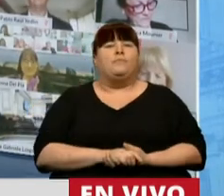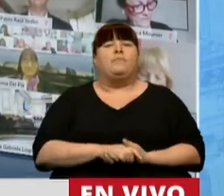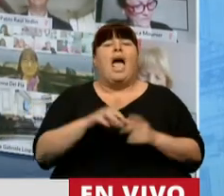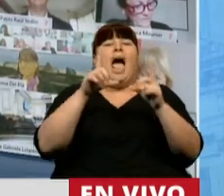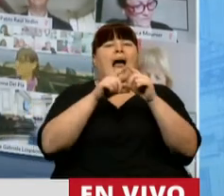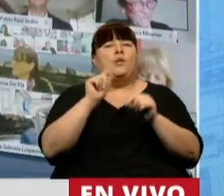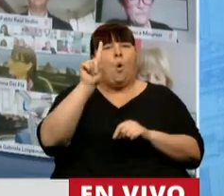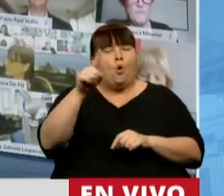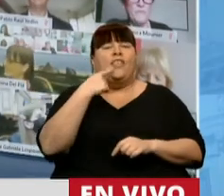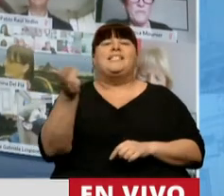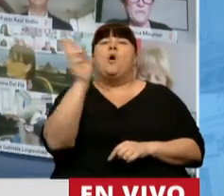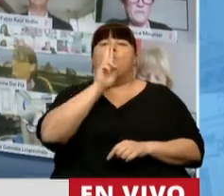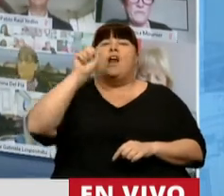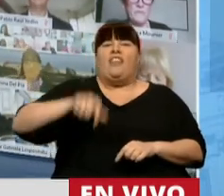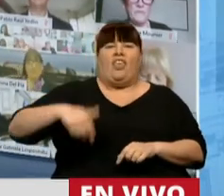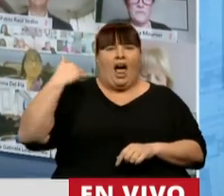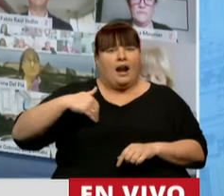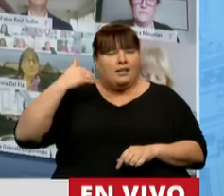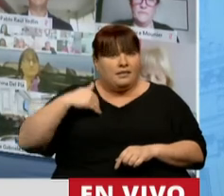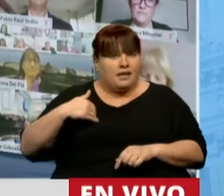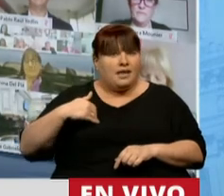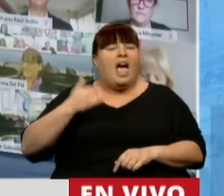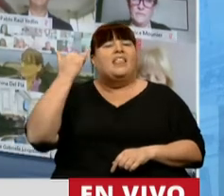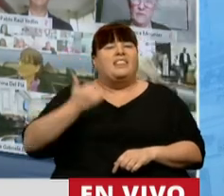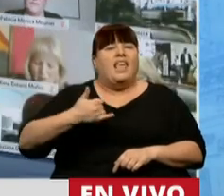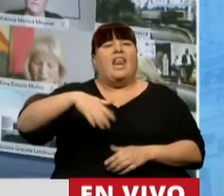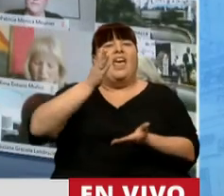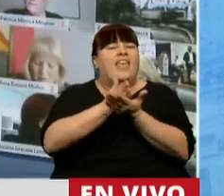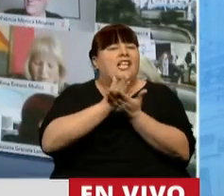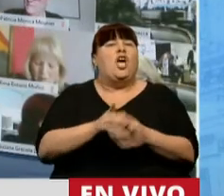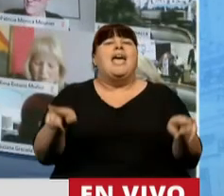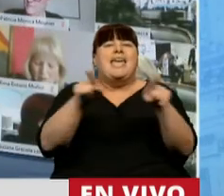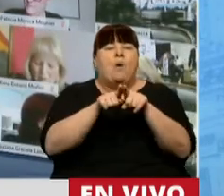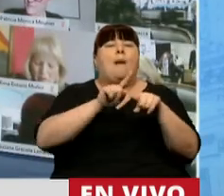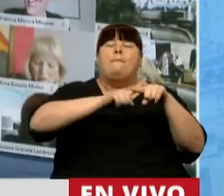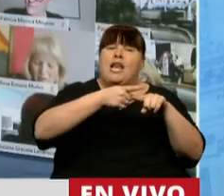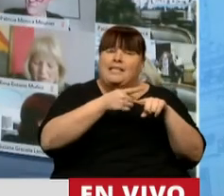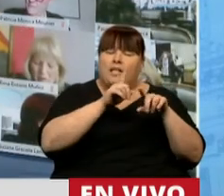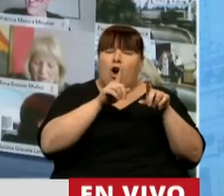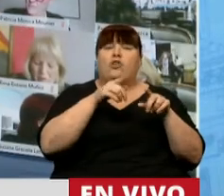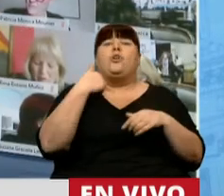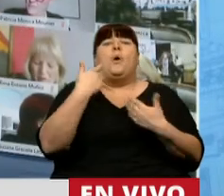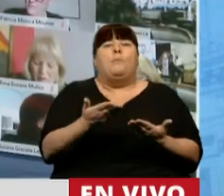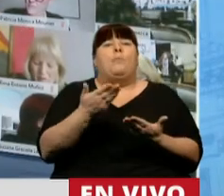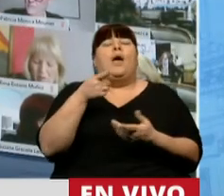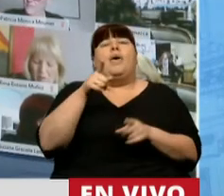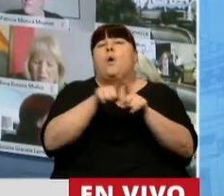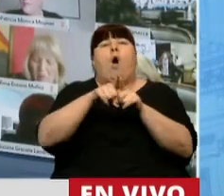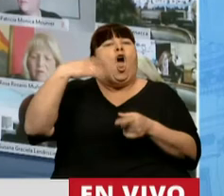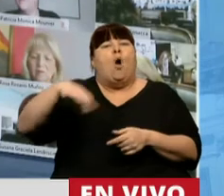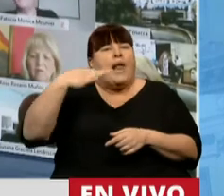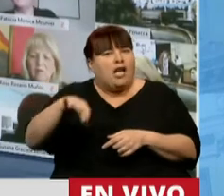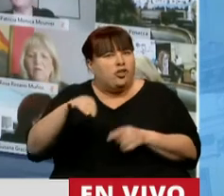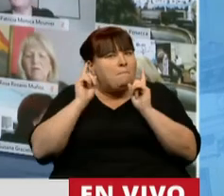artículo número uno, las mujeres argentinas tendrán derechos, tendrán los mismos derechos políticos, estarán sujetas a las mismas